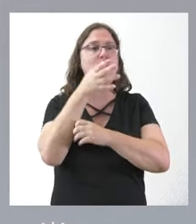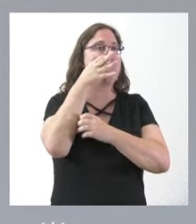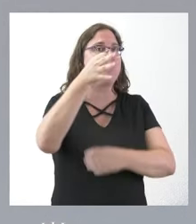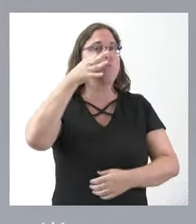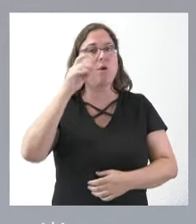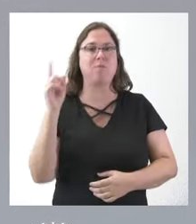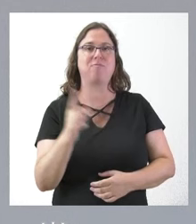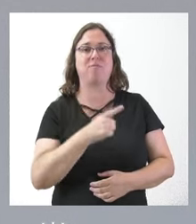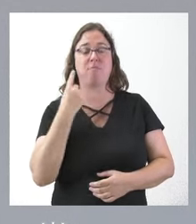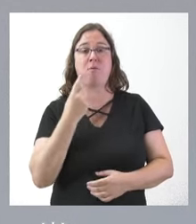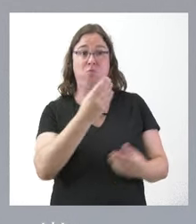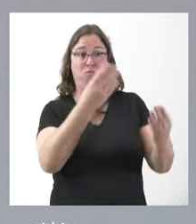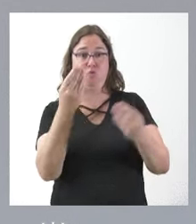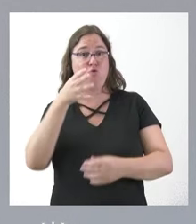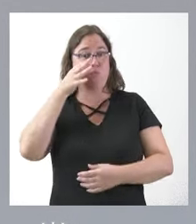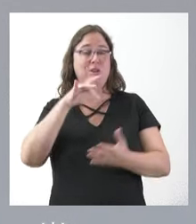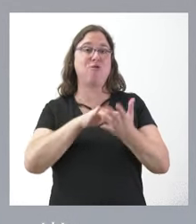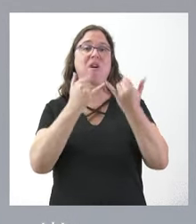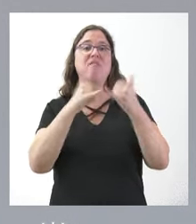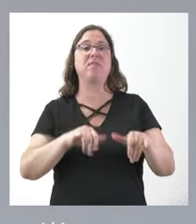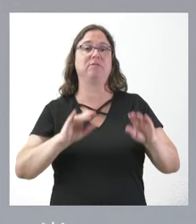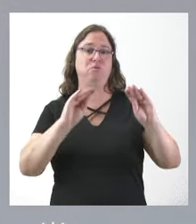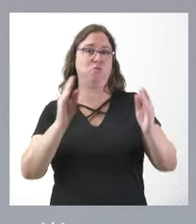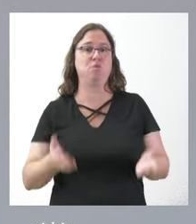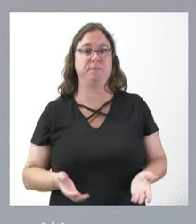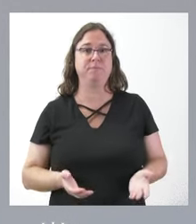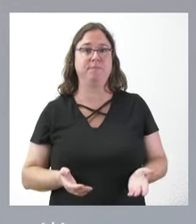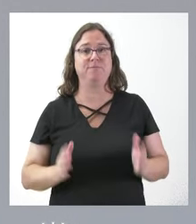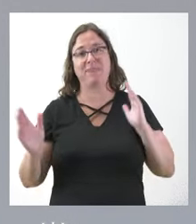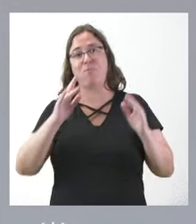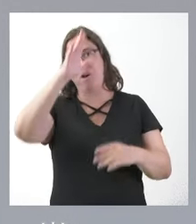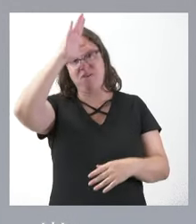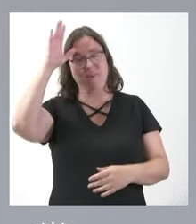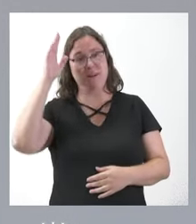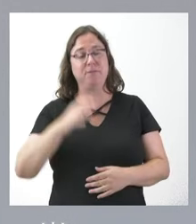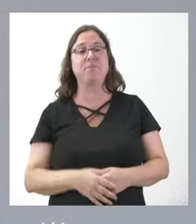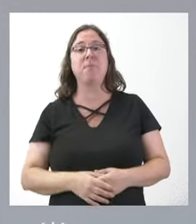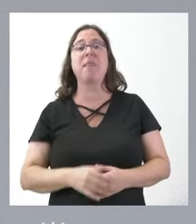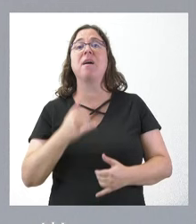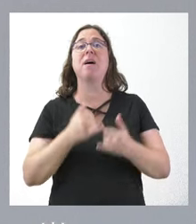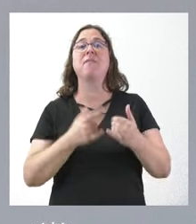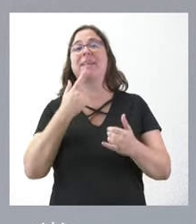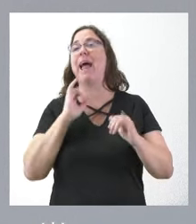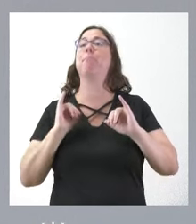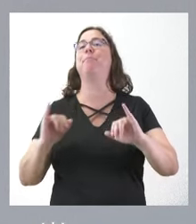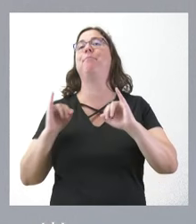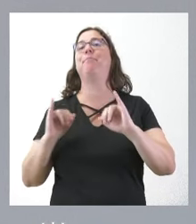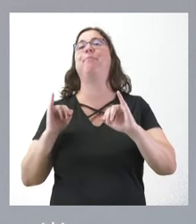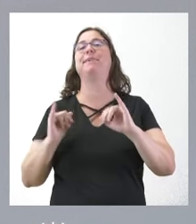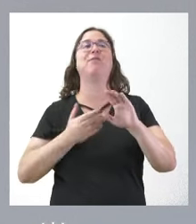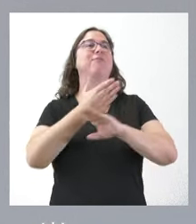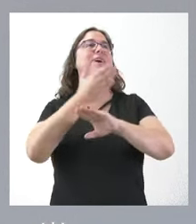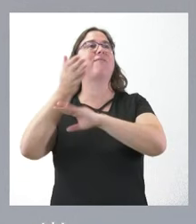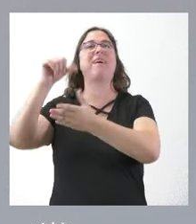muchos que realizan las fiestas durante esta época, en vez de dedicarse a pasearse por las diversas